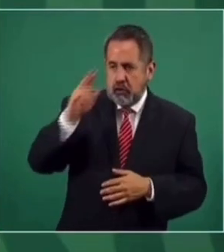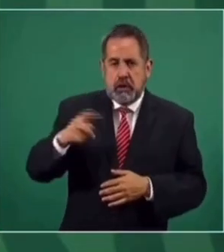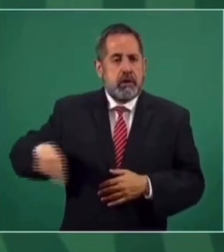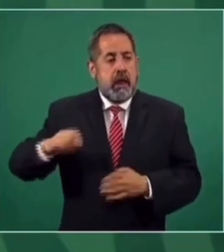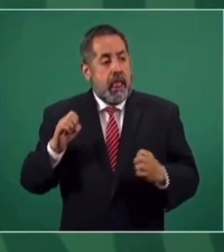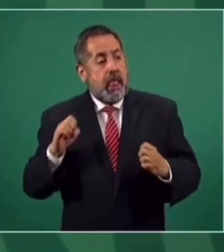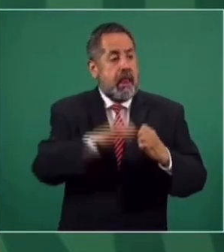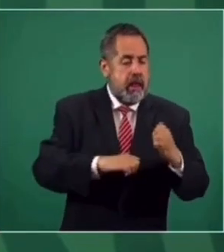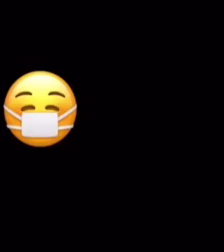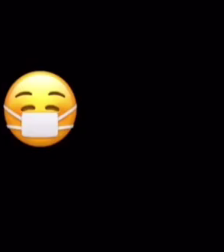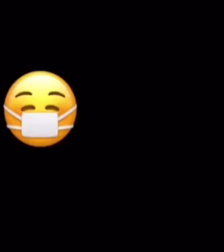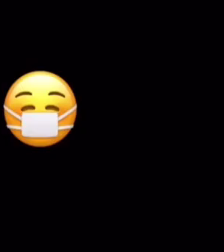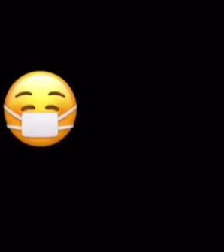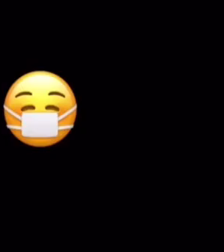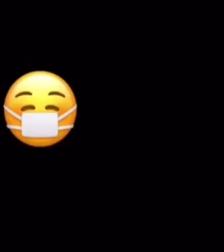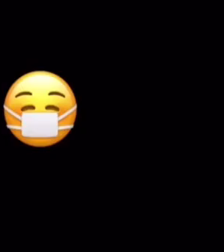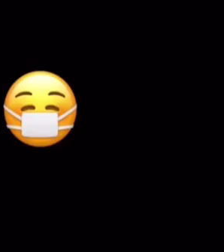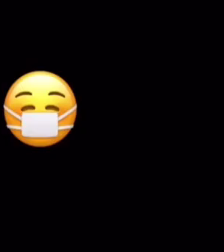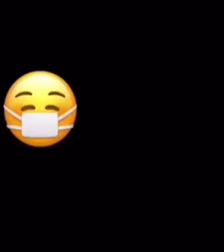engañar al pueblo.